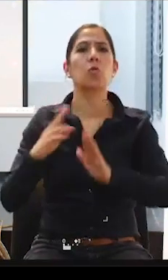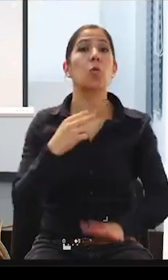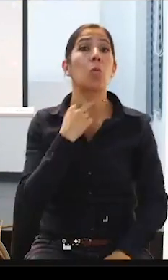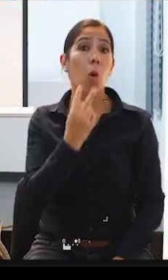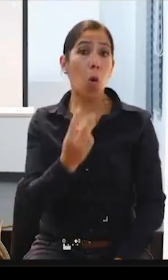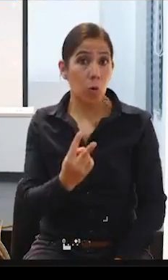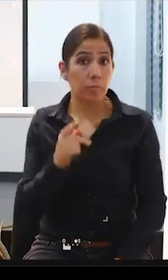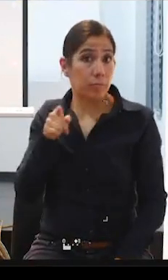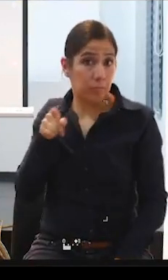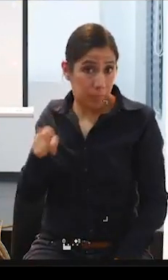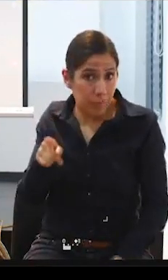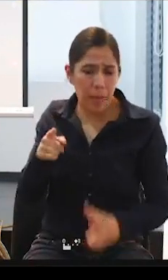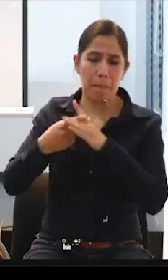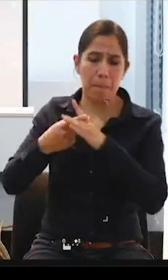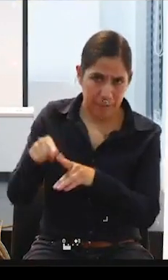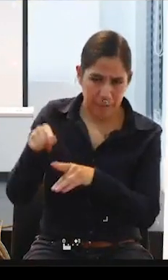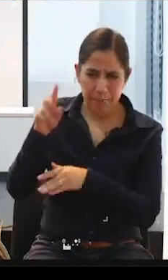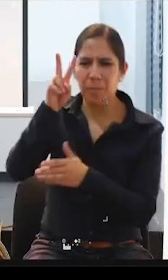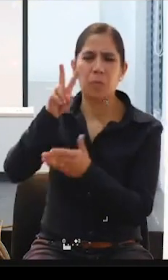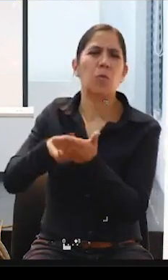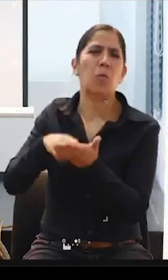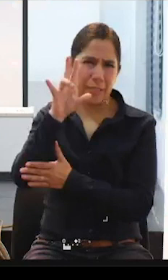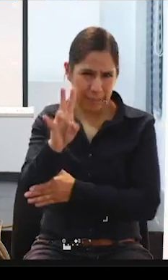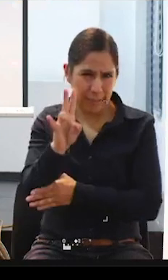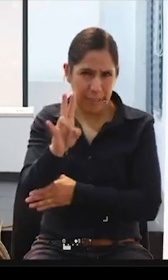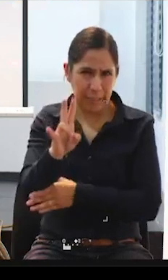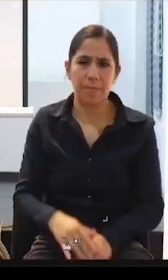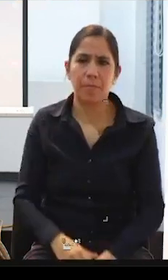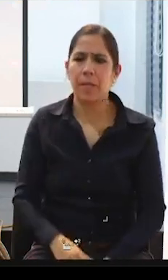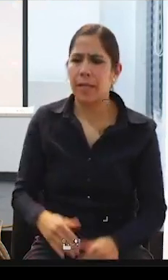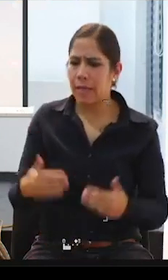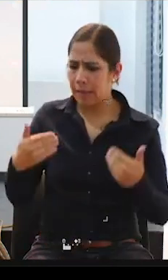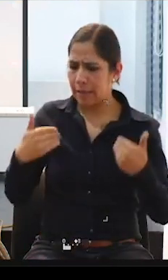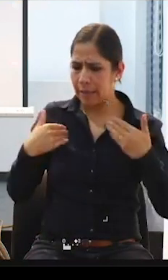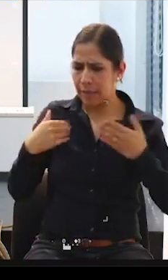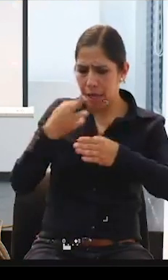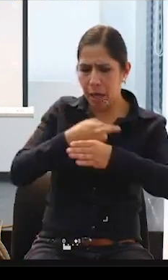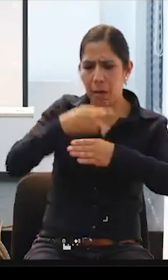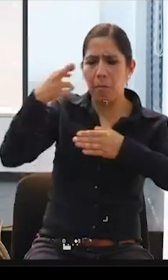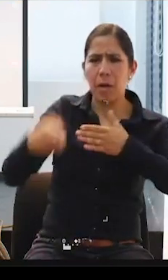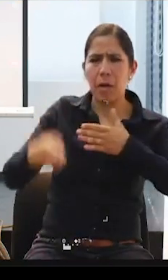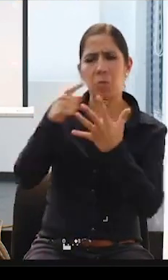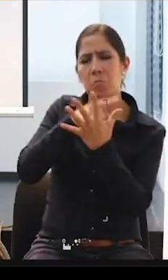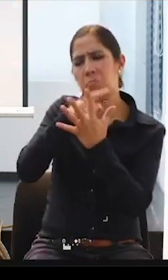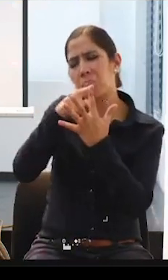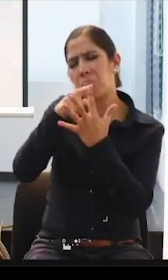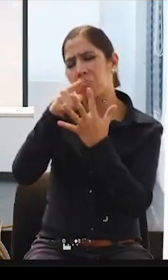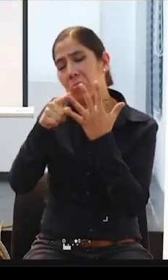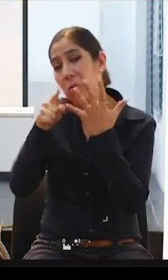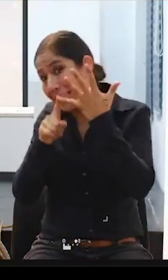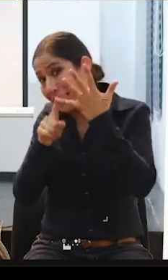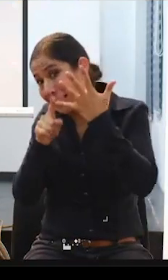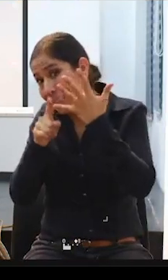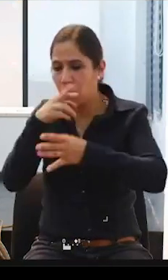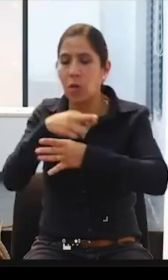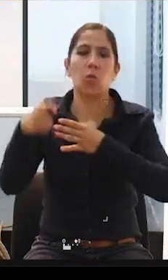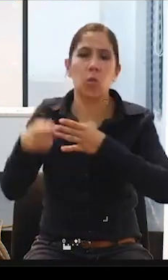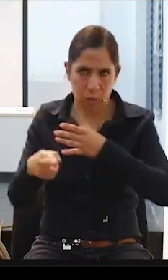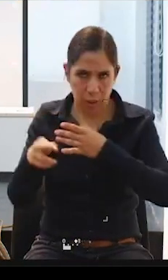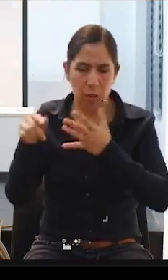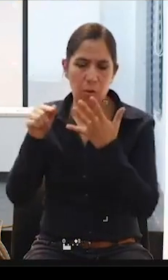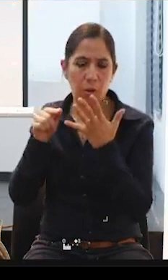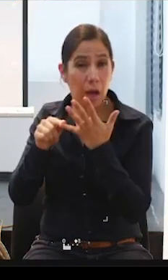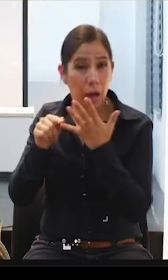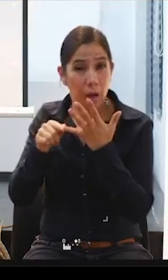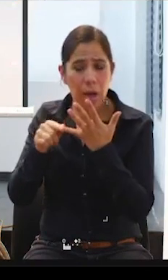fue así como desde el eje número, o el resultado número cinco, ¿verdad? Se llama Personas. Este proyecto fue,